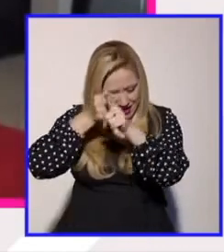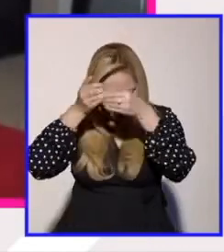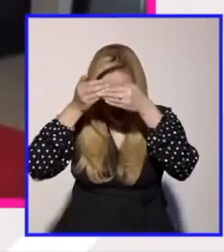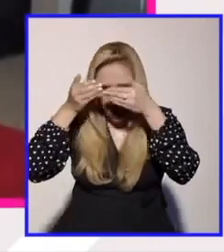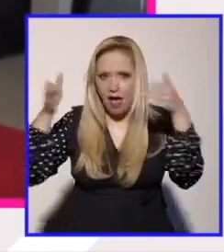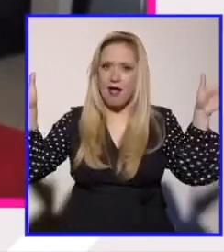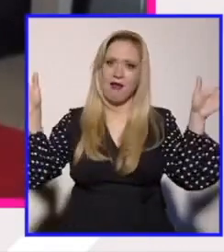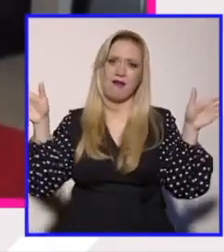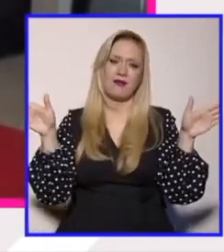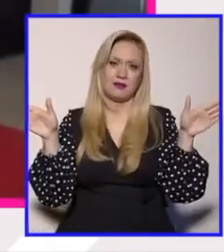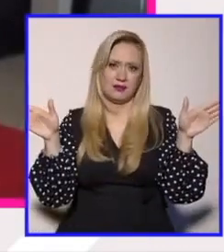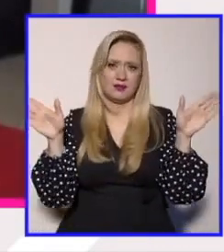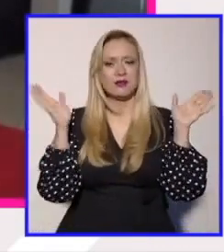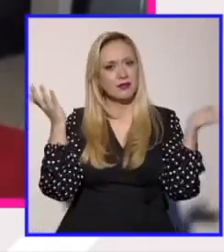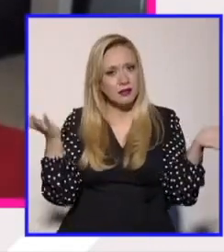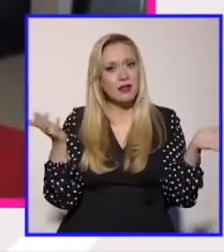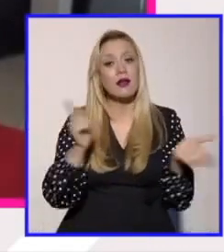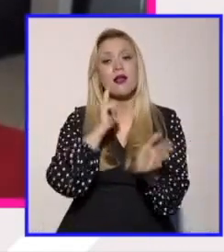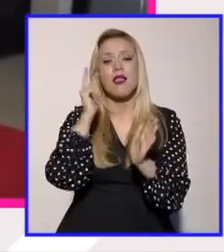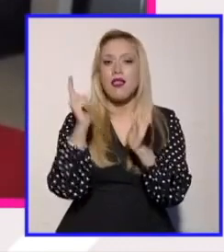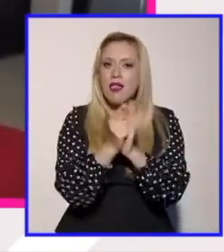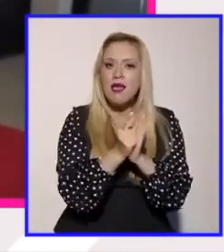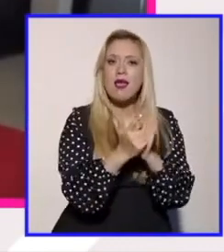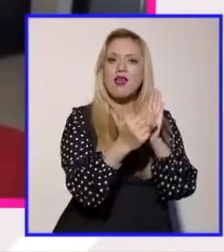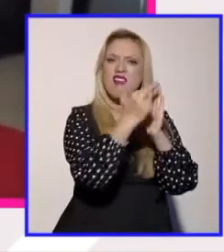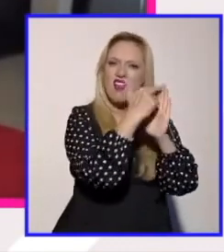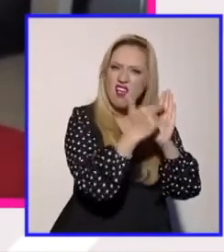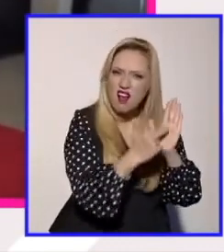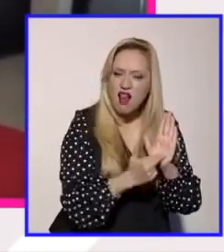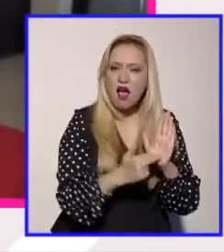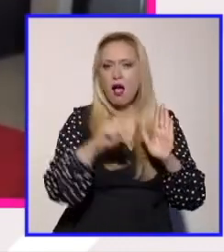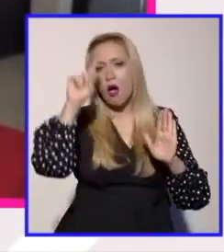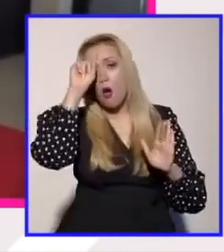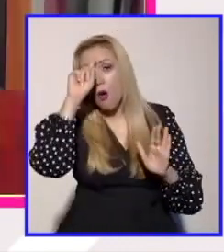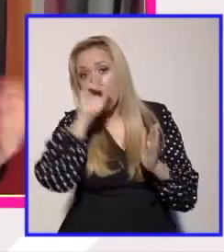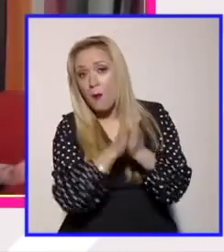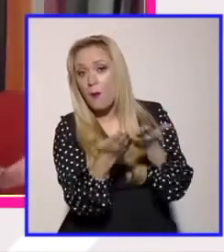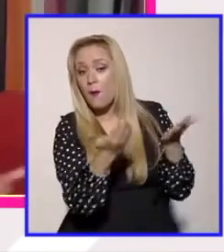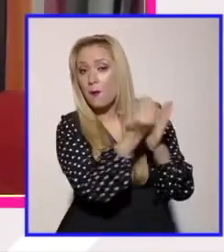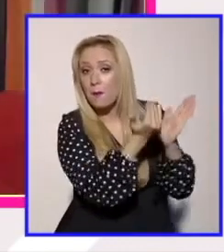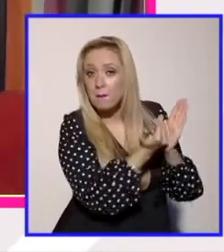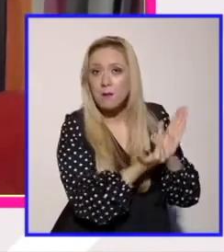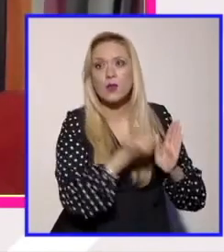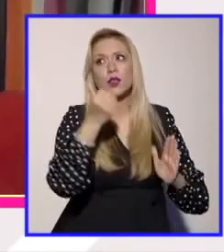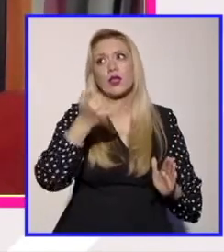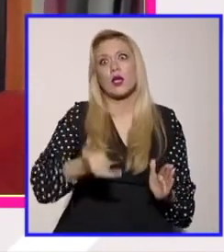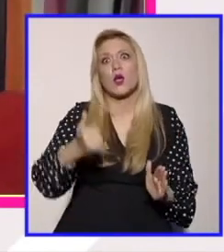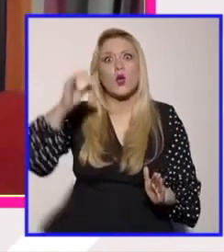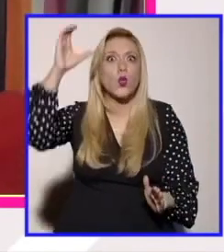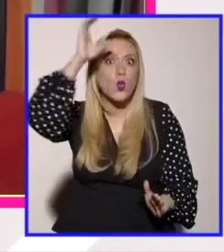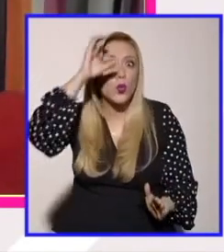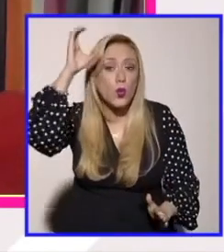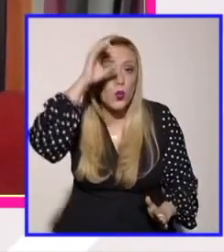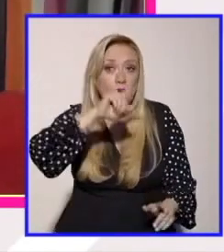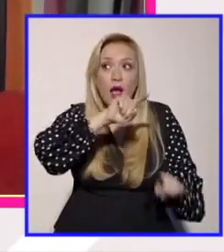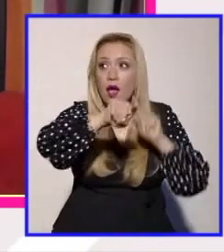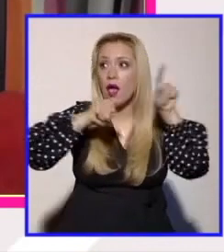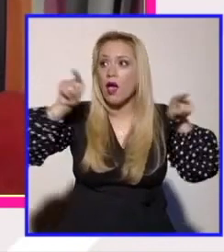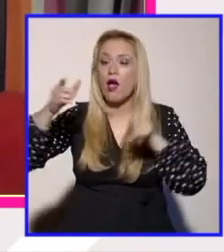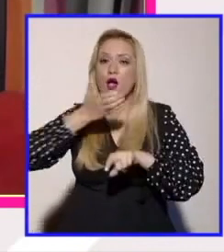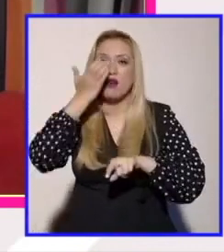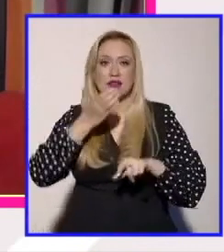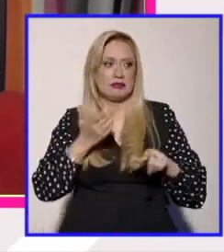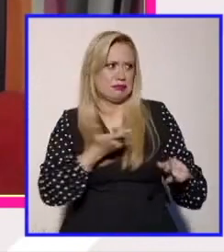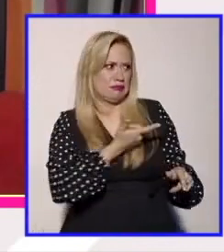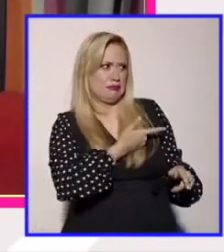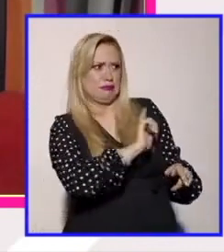Por consecuencia, todas estas leyes, reglas, guías o hasta culturas de odio trans o del pánico